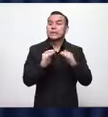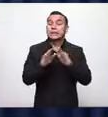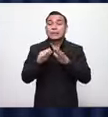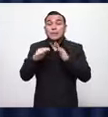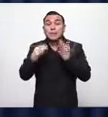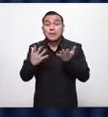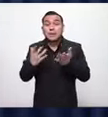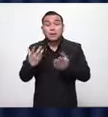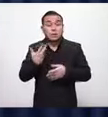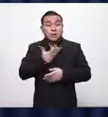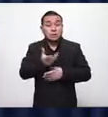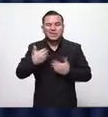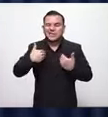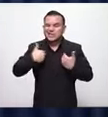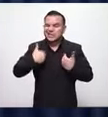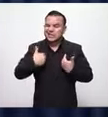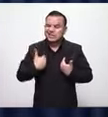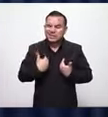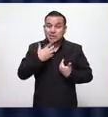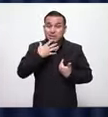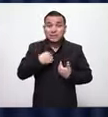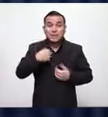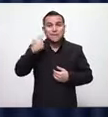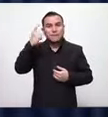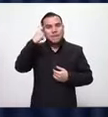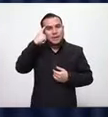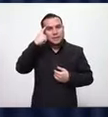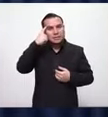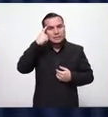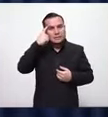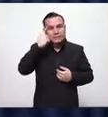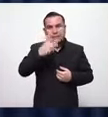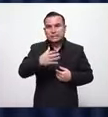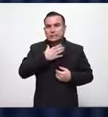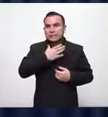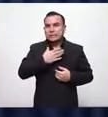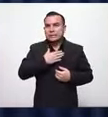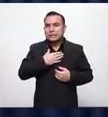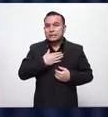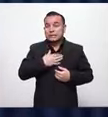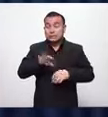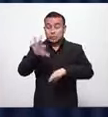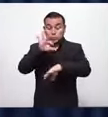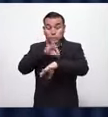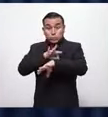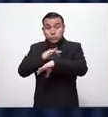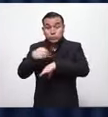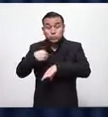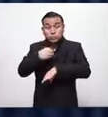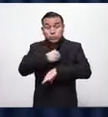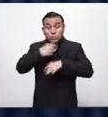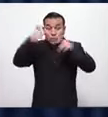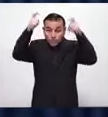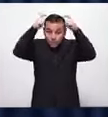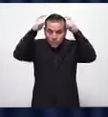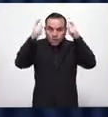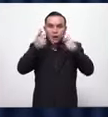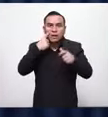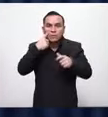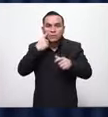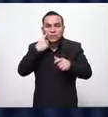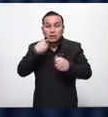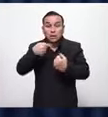porque estamos agotados y solo imaginarnos como estarán de agotados los médicos y las enfermeras en los hospitales